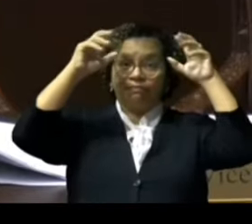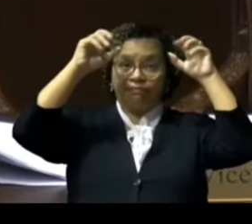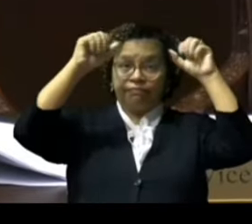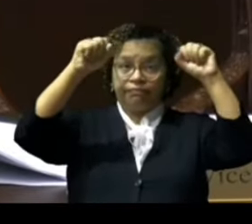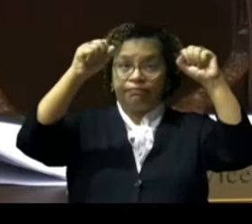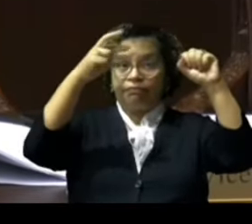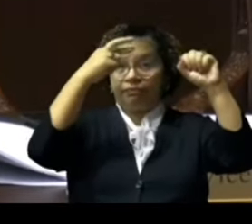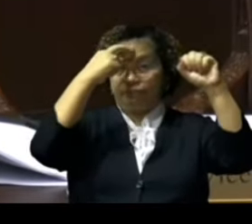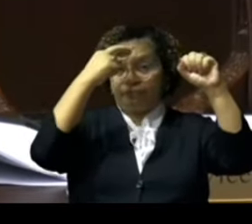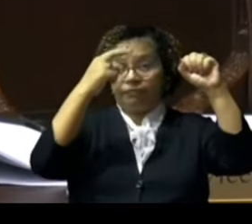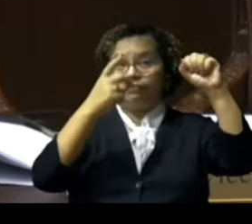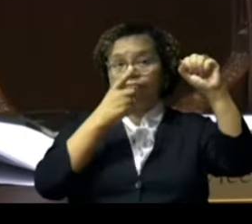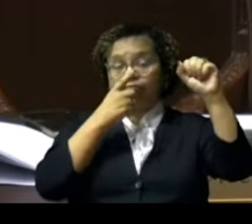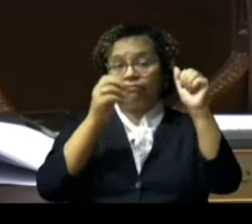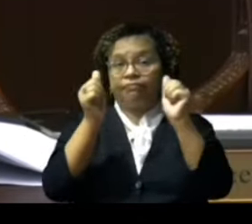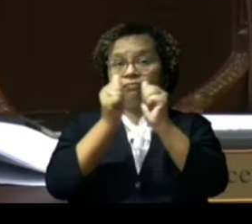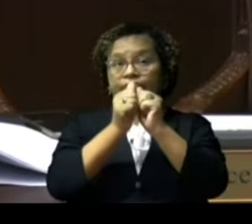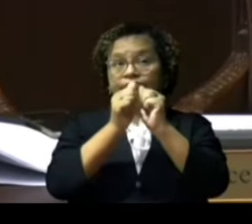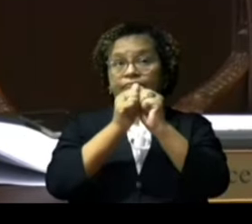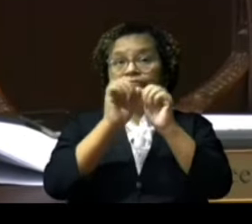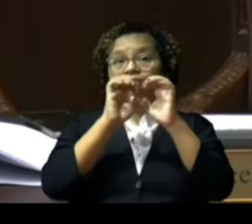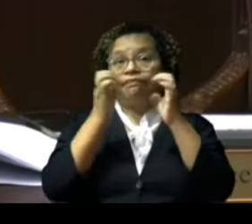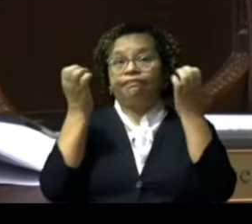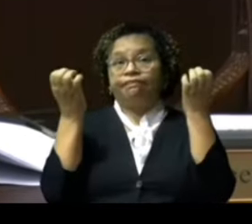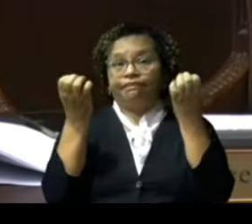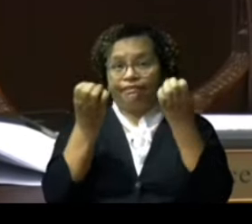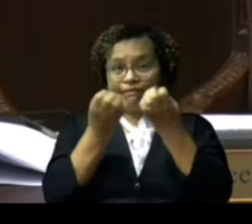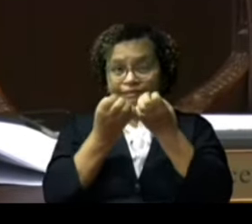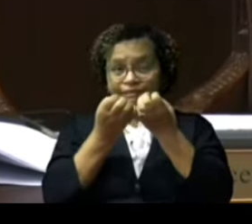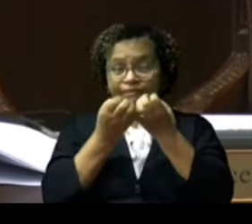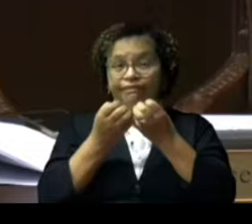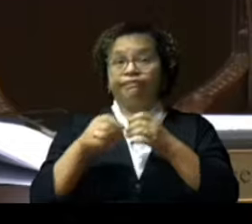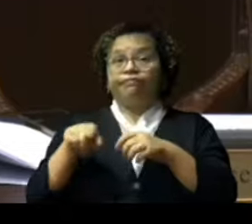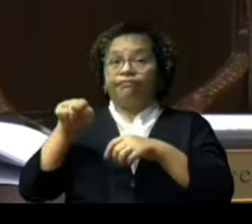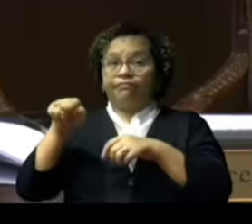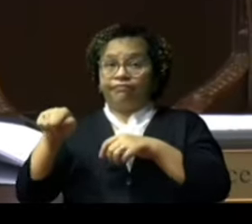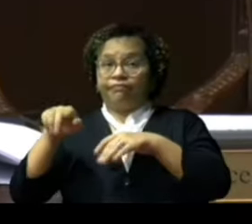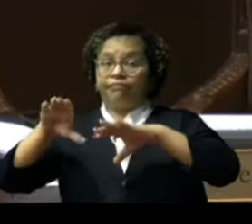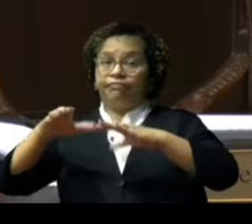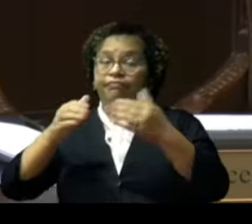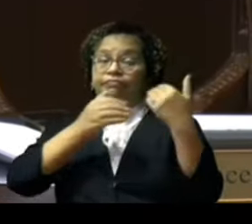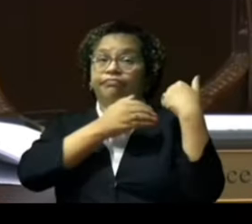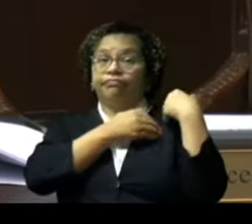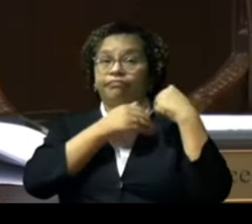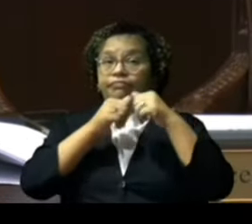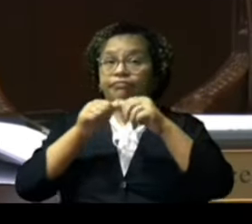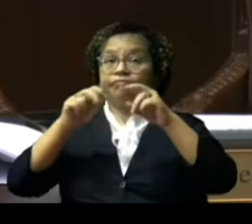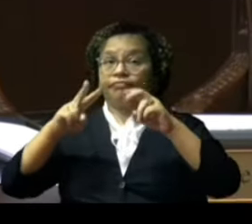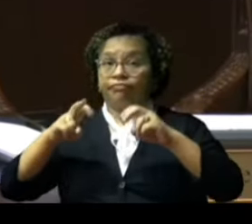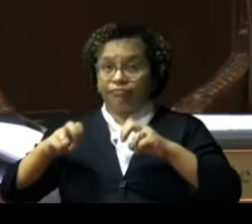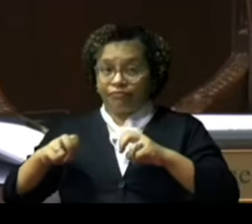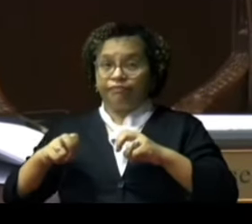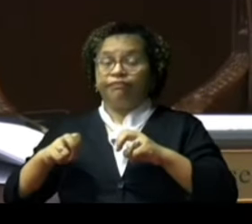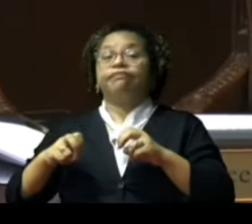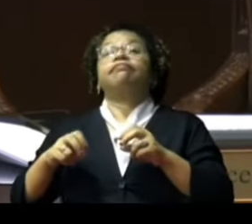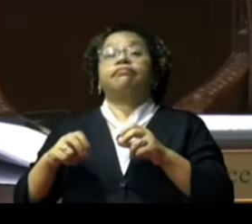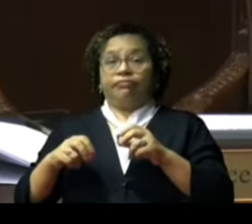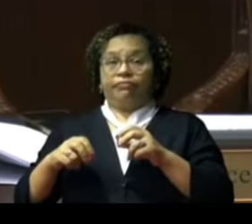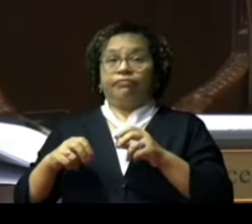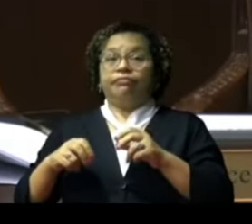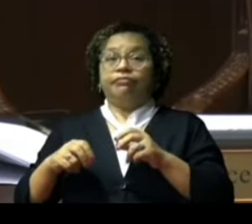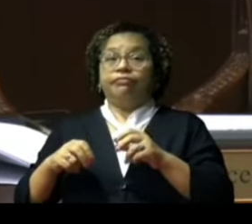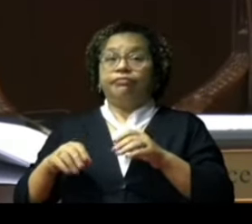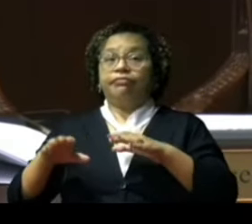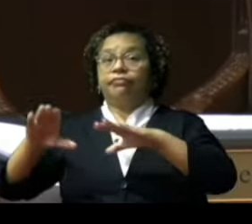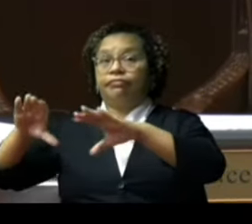comisión bicameral, la comisión rindió su informe, se aprobó en el Senado, primera y segunda lectura, y también se aprobó